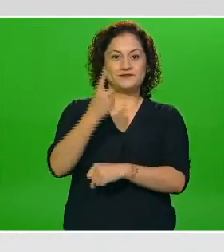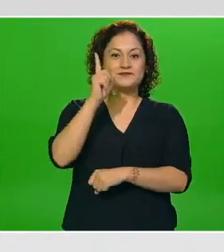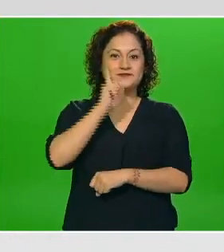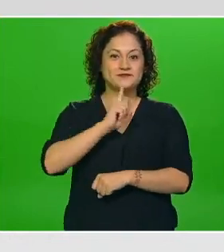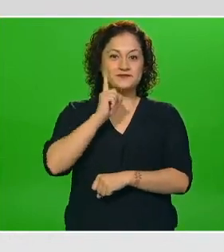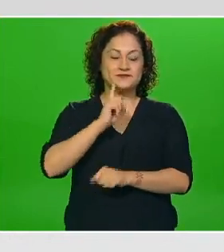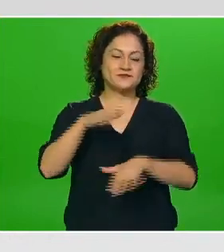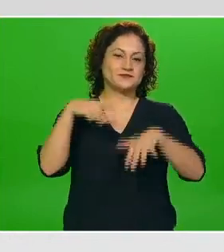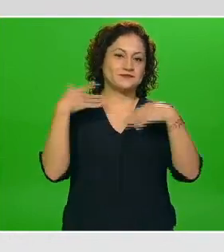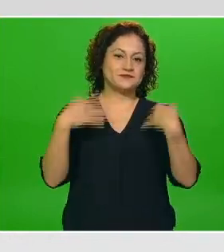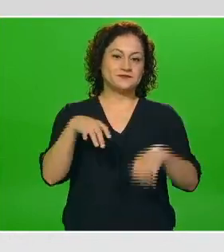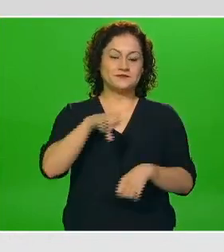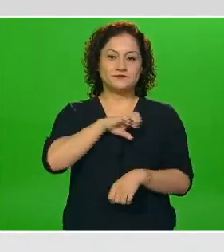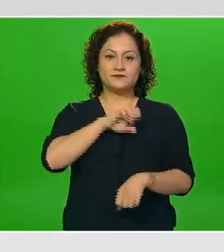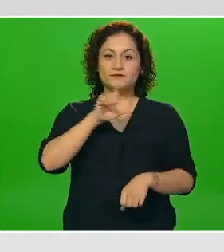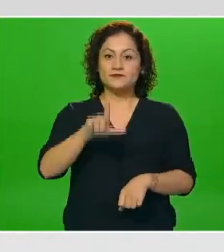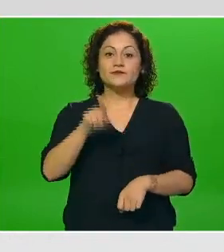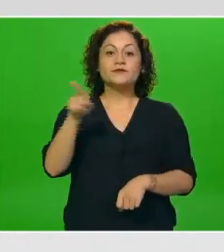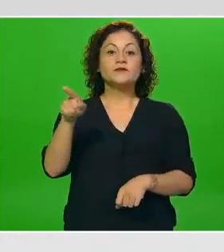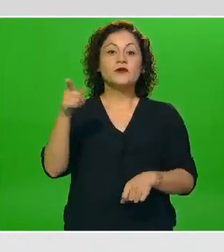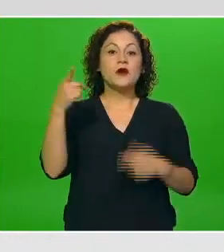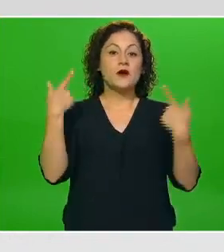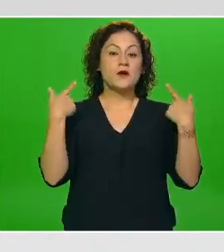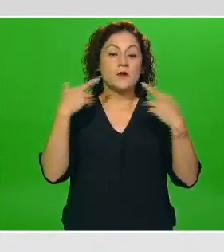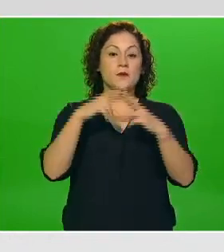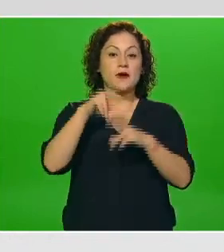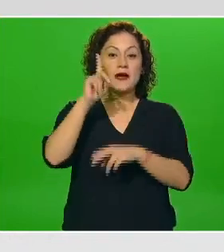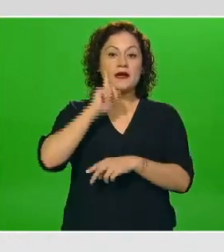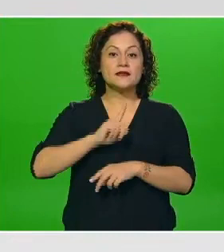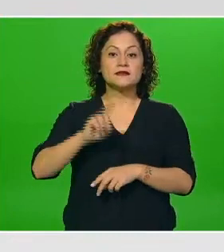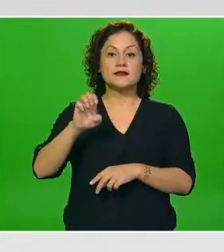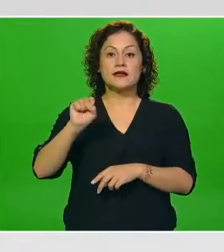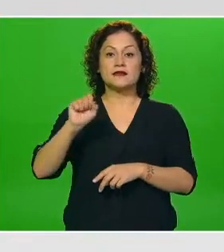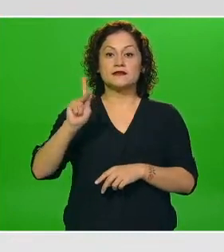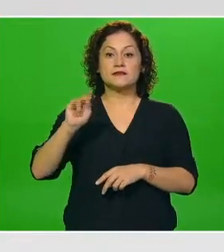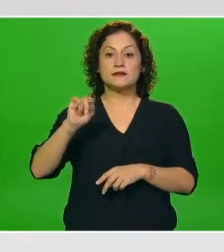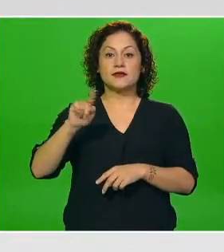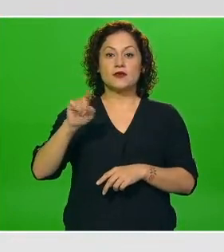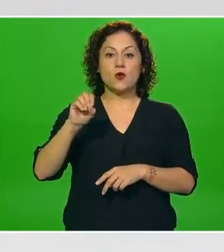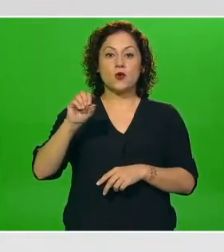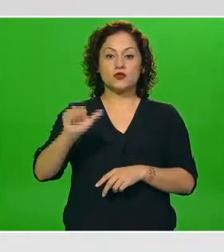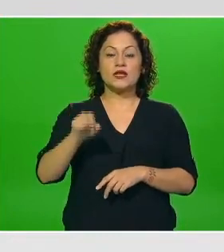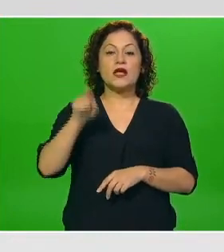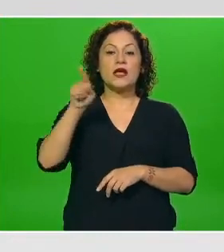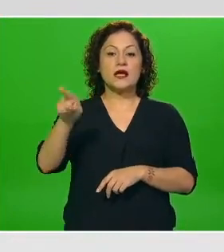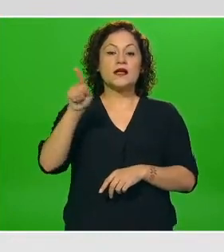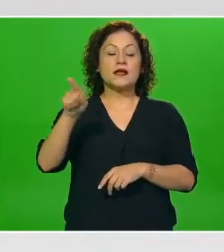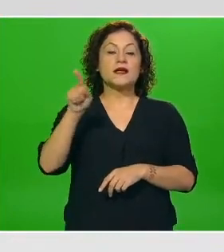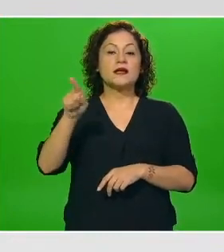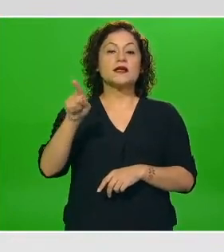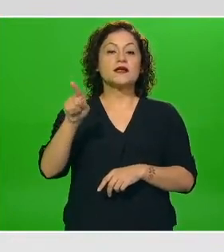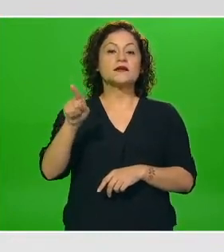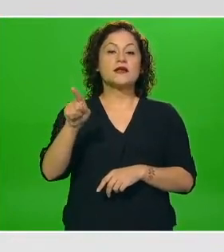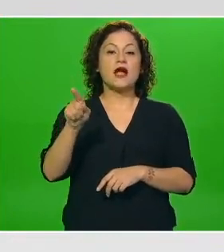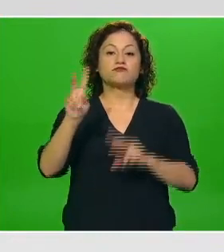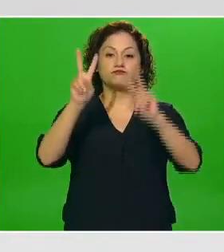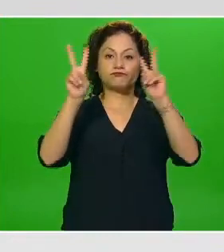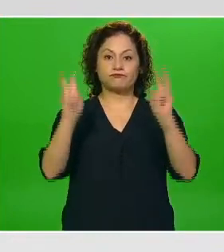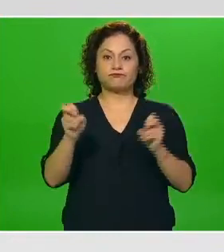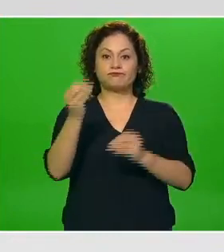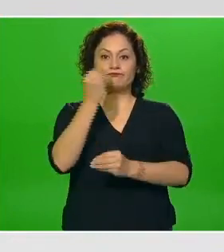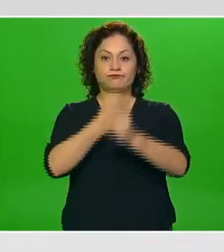muy particular la maestra Fiorella Espinosa ella es una nutrióloga y es una oficial de nutrición por parte de UNICEF